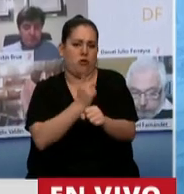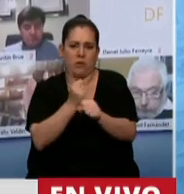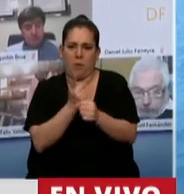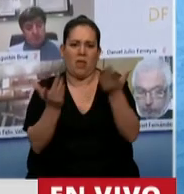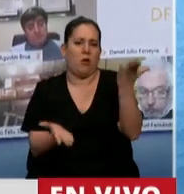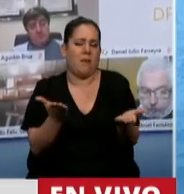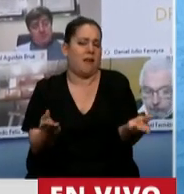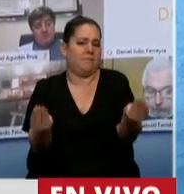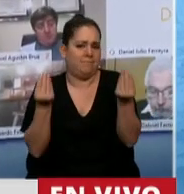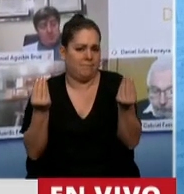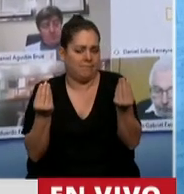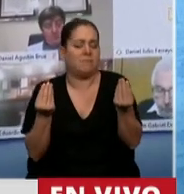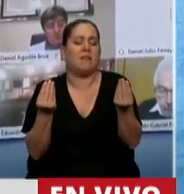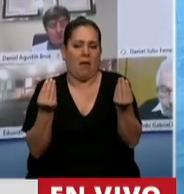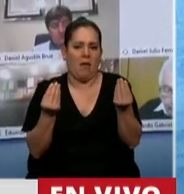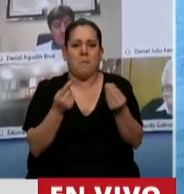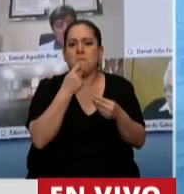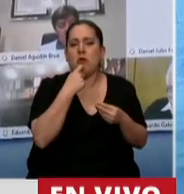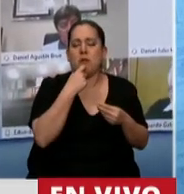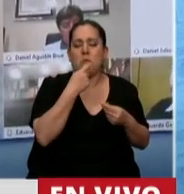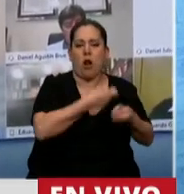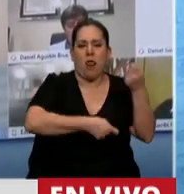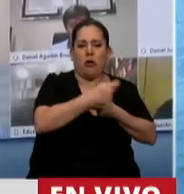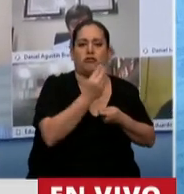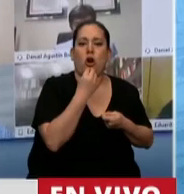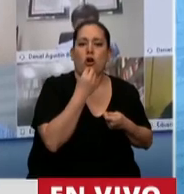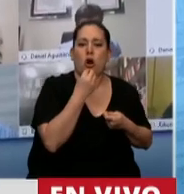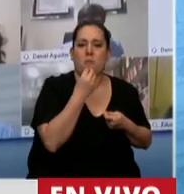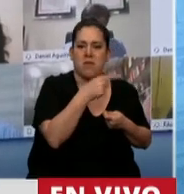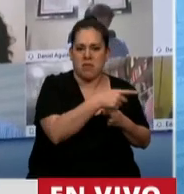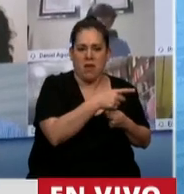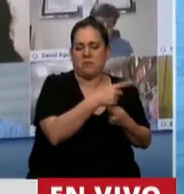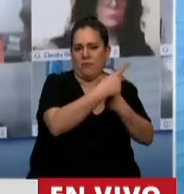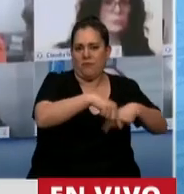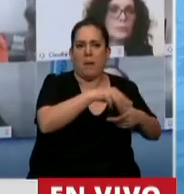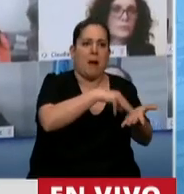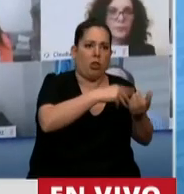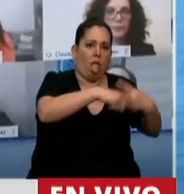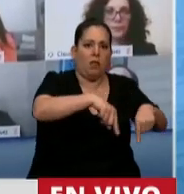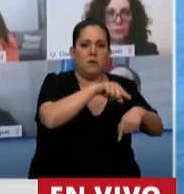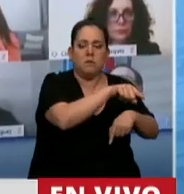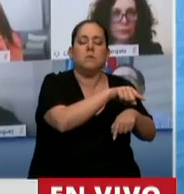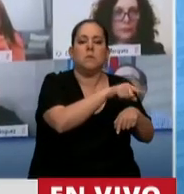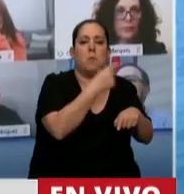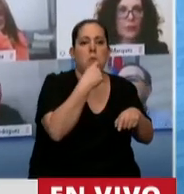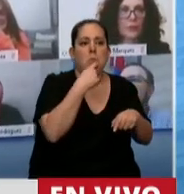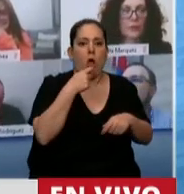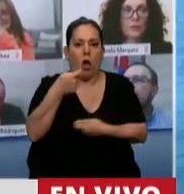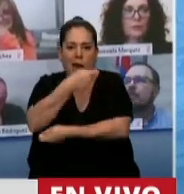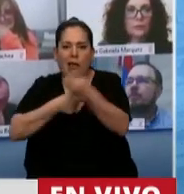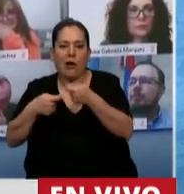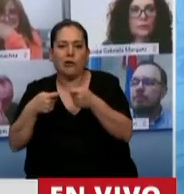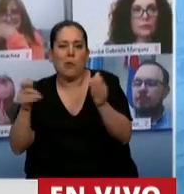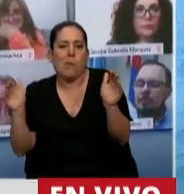las grandes cadenas de comidas rápidas con un pequeño comercio, con un pequeño bar.